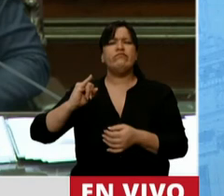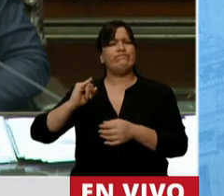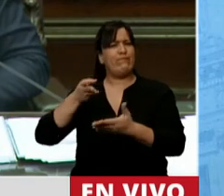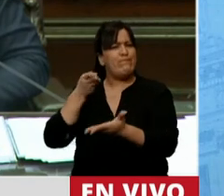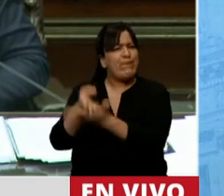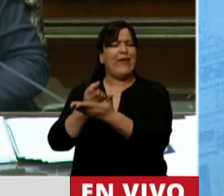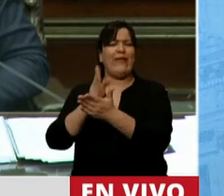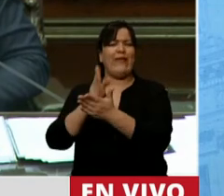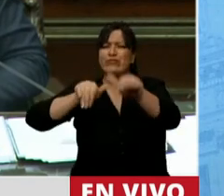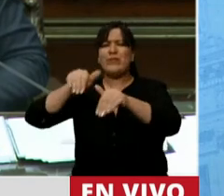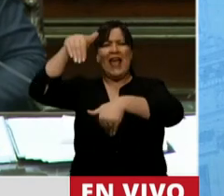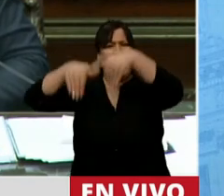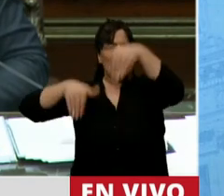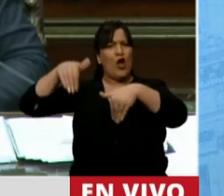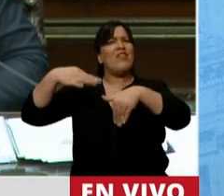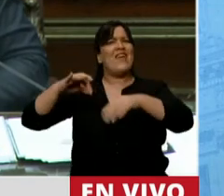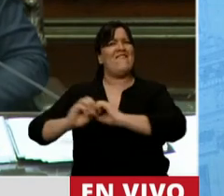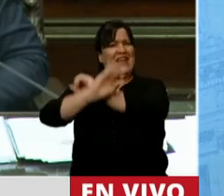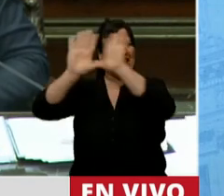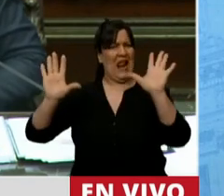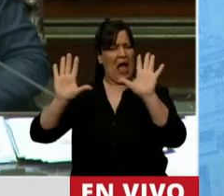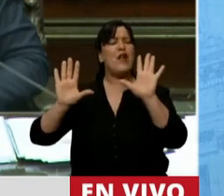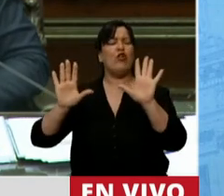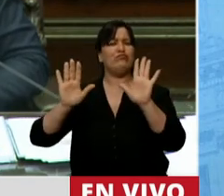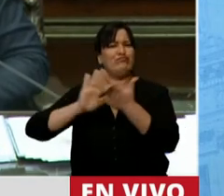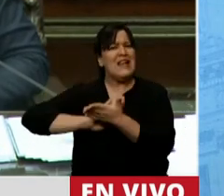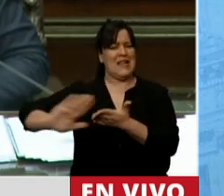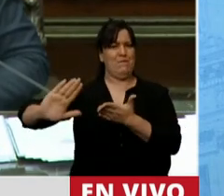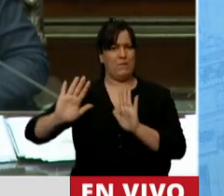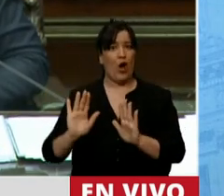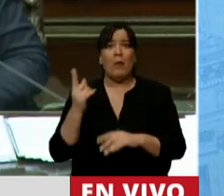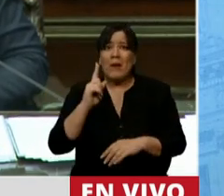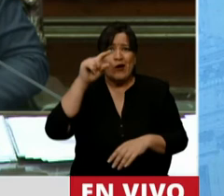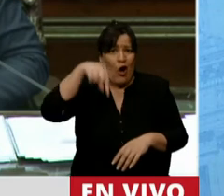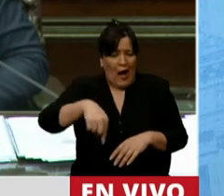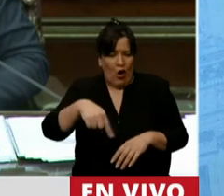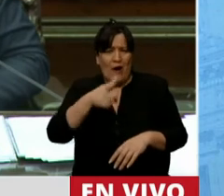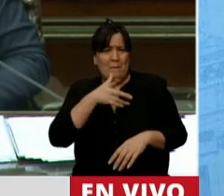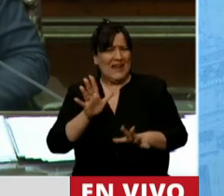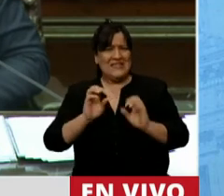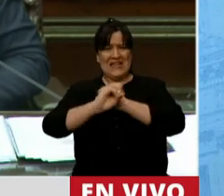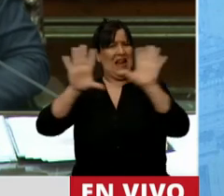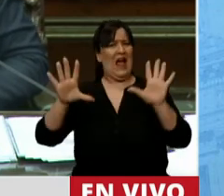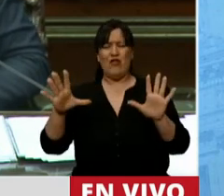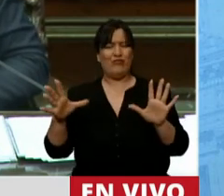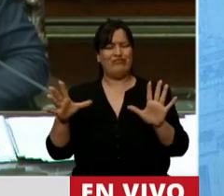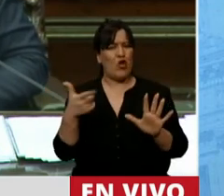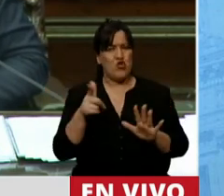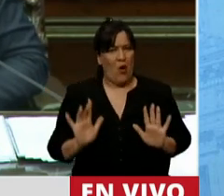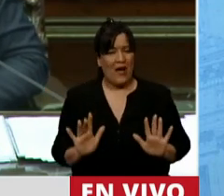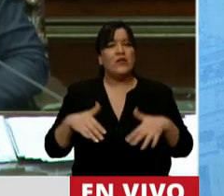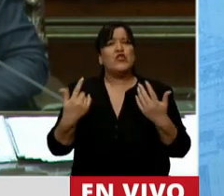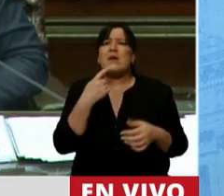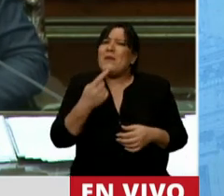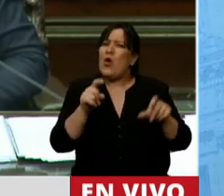la convocatoria a elecciones, transparentes y con monitoreo internacional. Pero hoy las cosas parecen no estar tan claras. Entonces mi pregunta